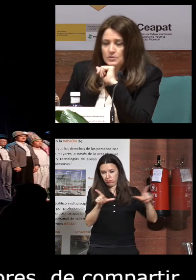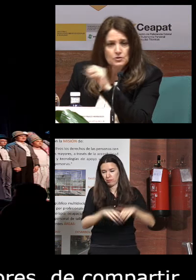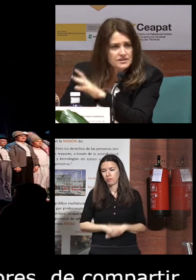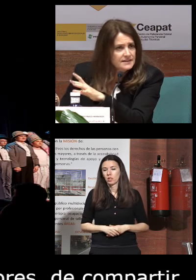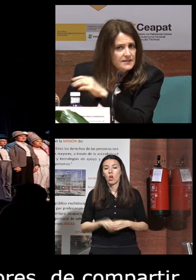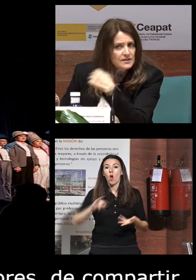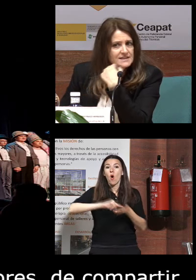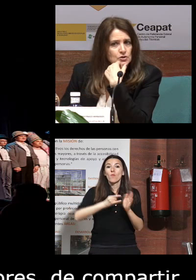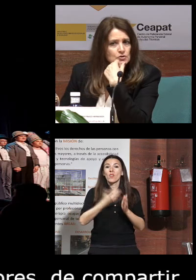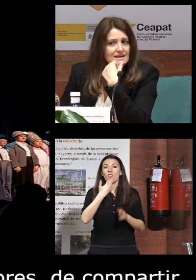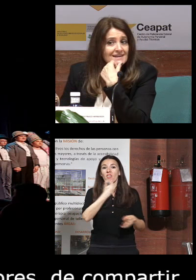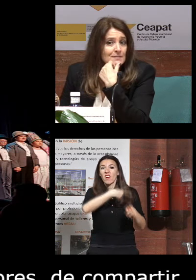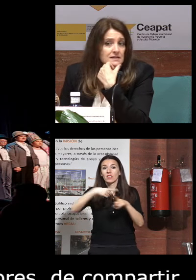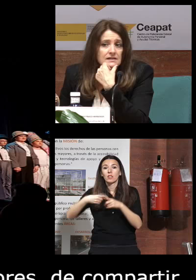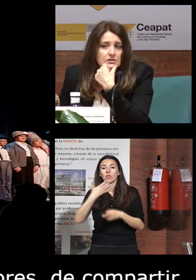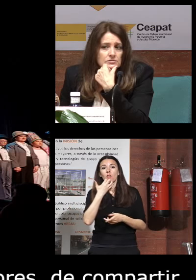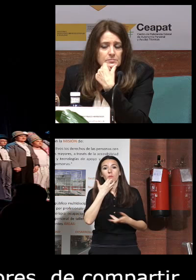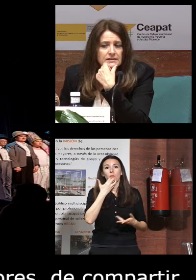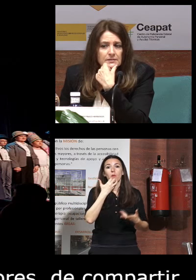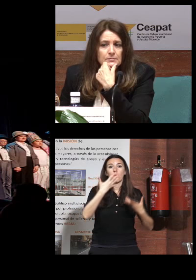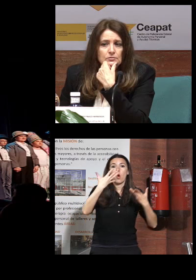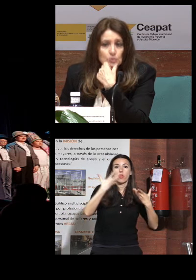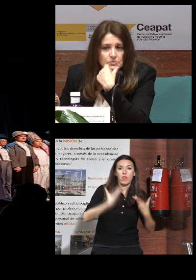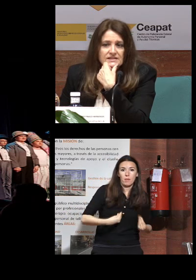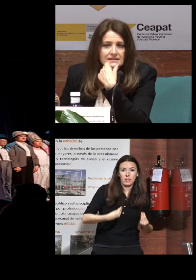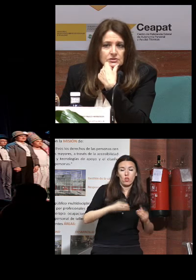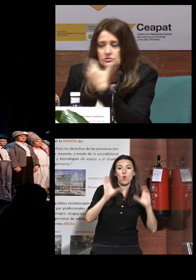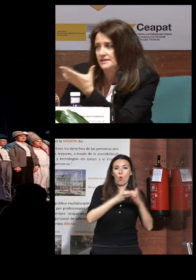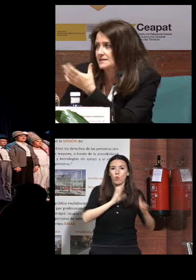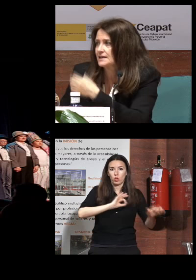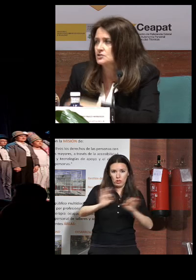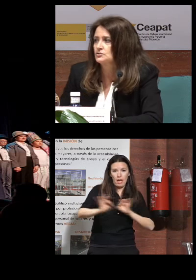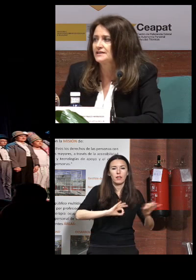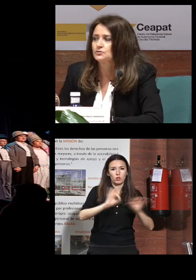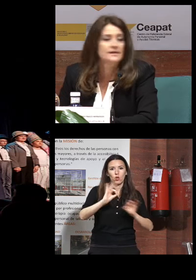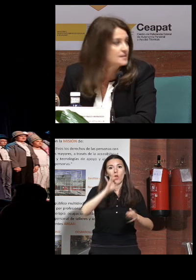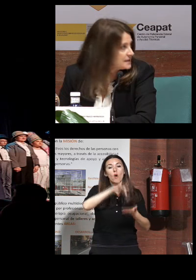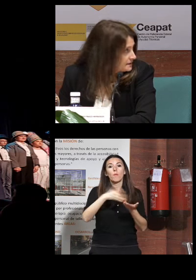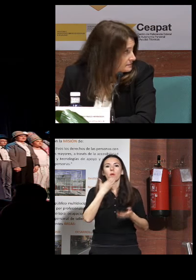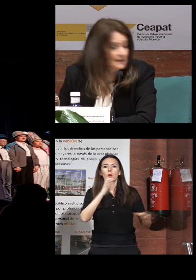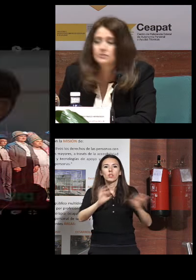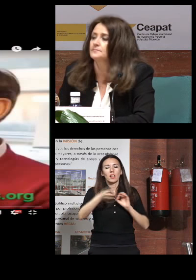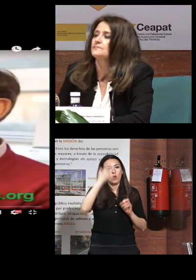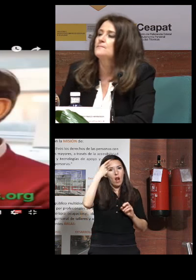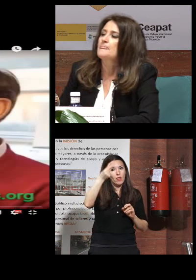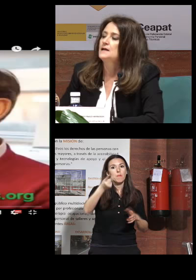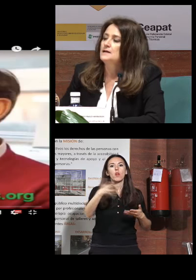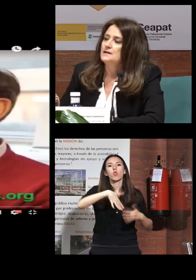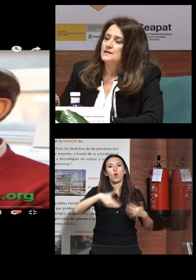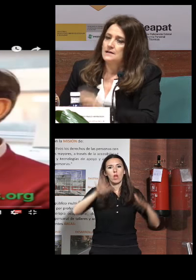proyectos intergeneracionales en torno a la dramatización por ejemplo grupos de teatro en este caso teatro alzheimer en león